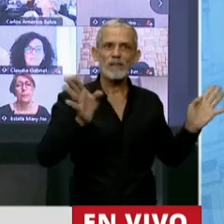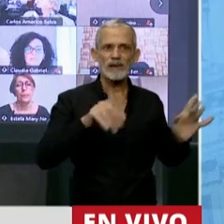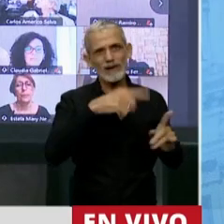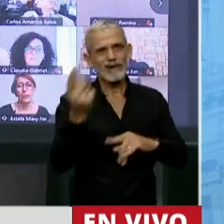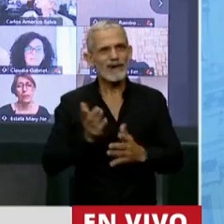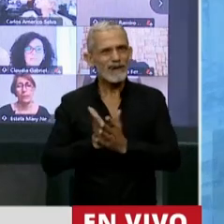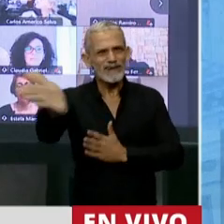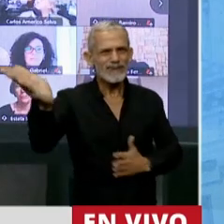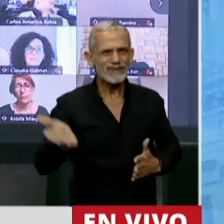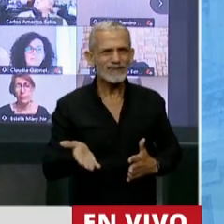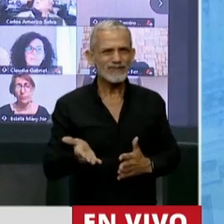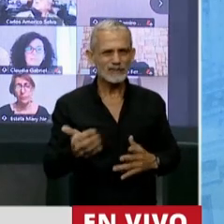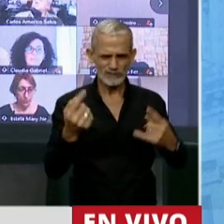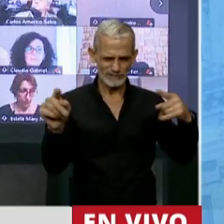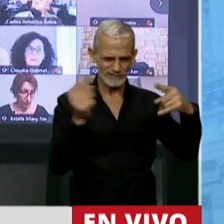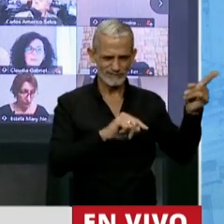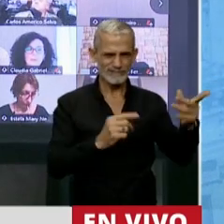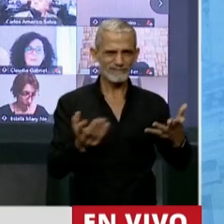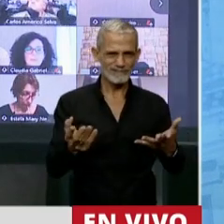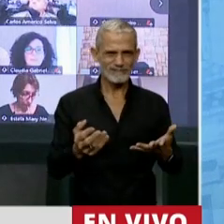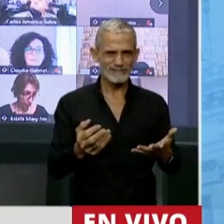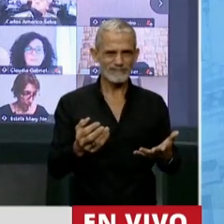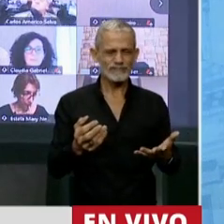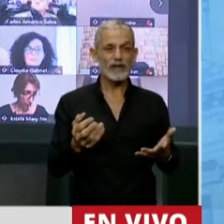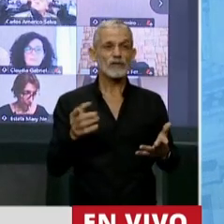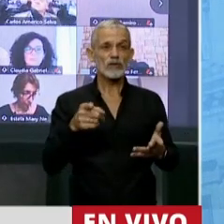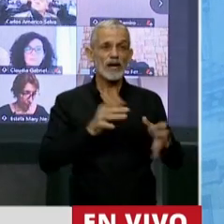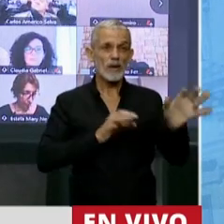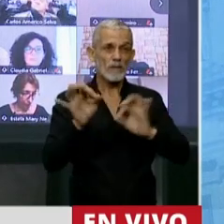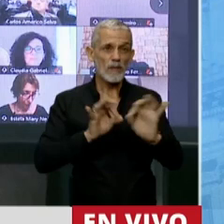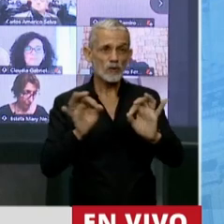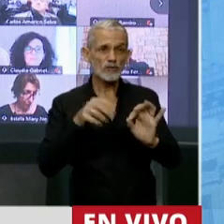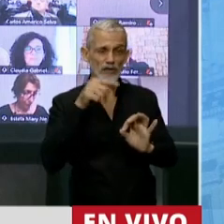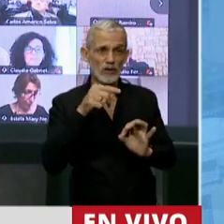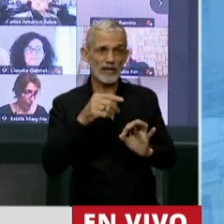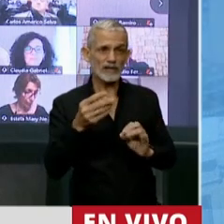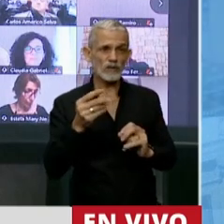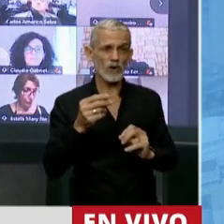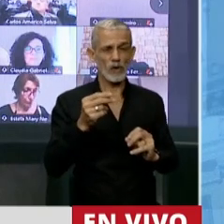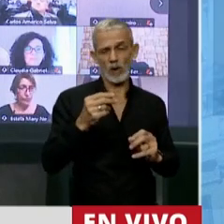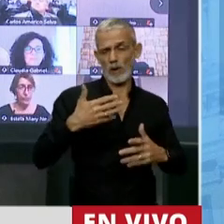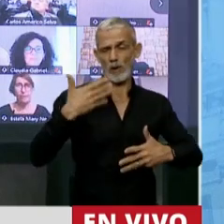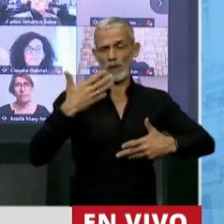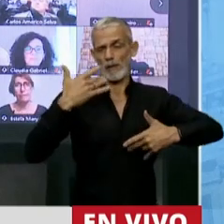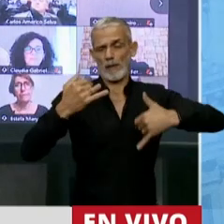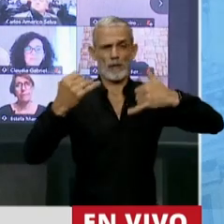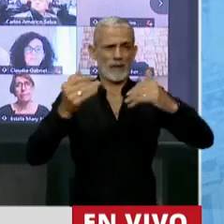y es por eso que este proyecto es una simple sobreactuación.